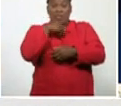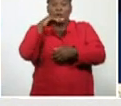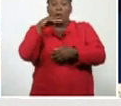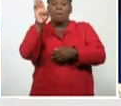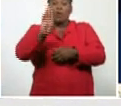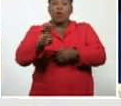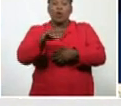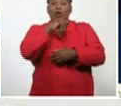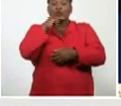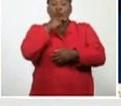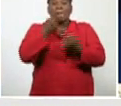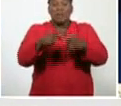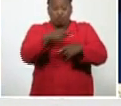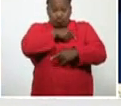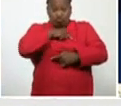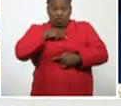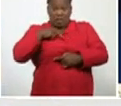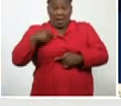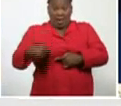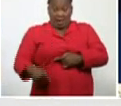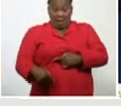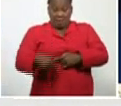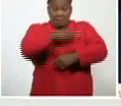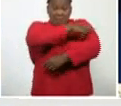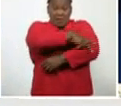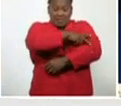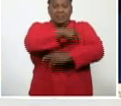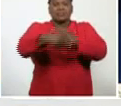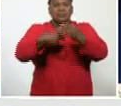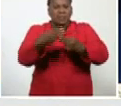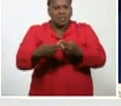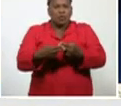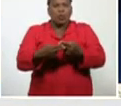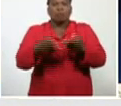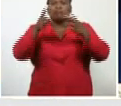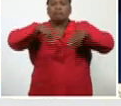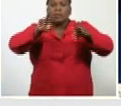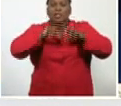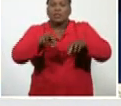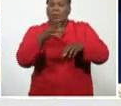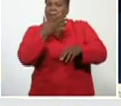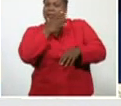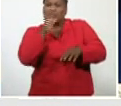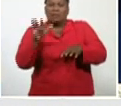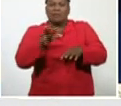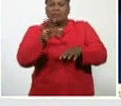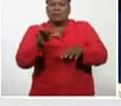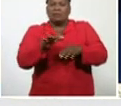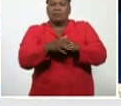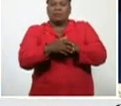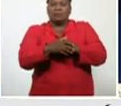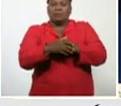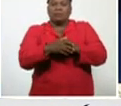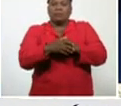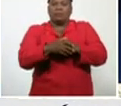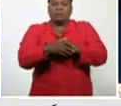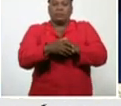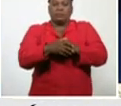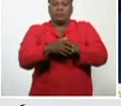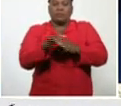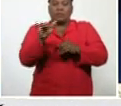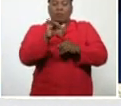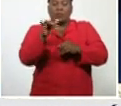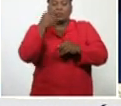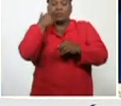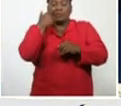pero en China, se hizo un estudio, eh, similar, y, eh, también, encontraron, que las